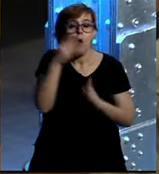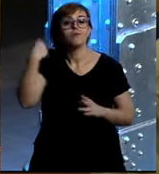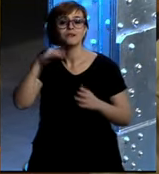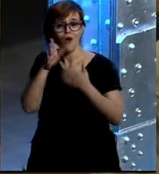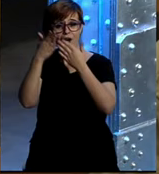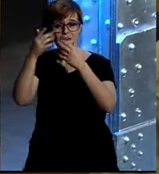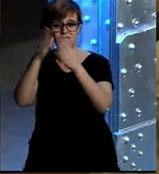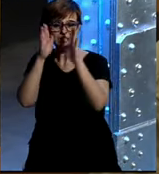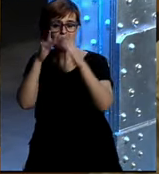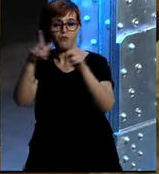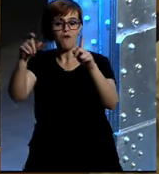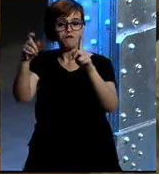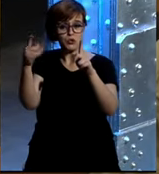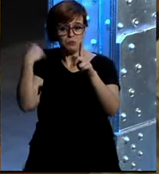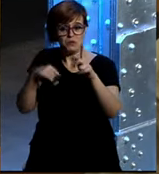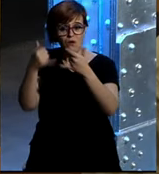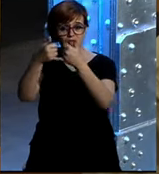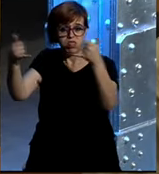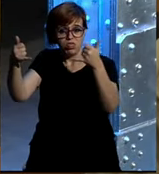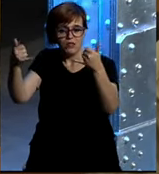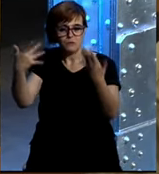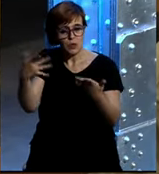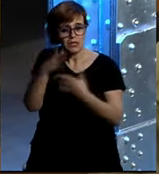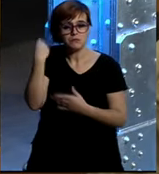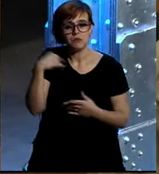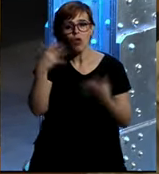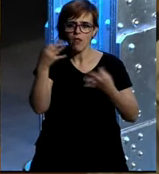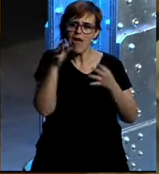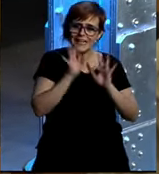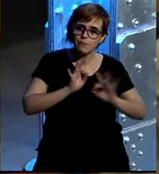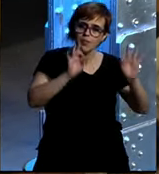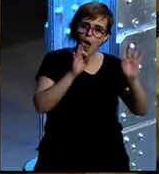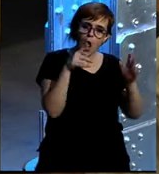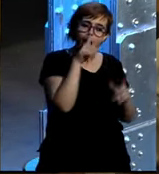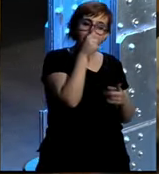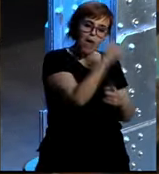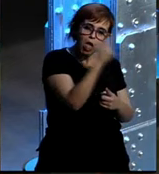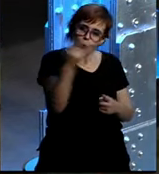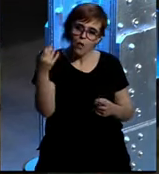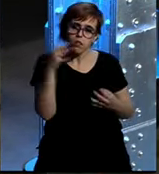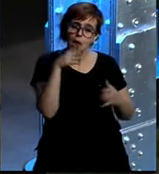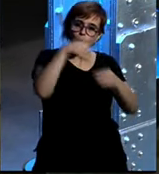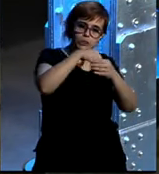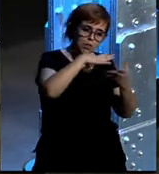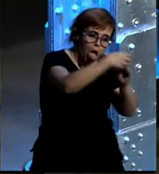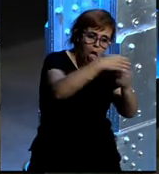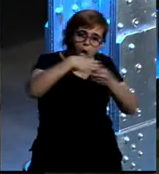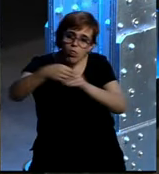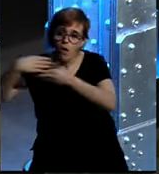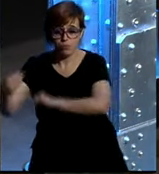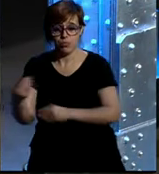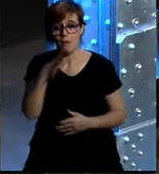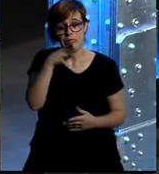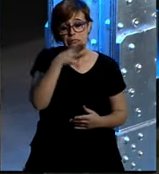o sea que yo sé que apuesto por esa especialización de los contenidos muy bien no sé si queréis aportar algo a